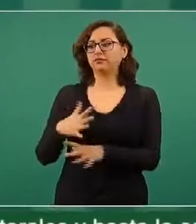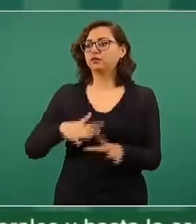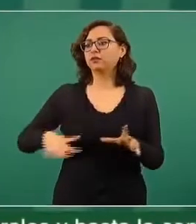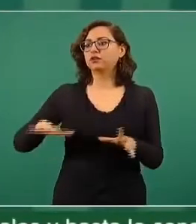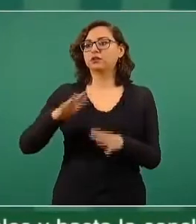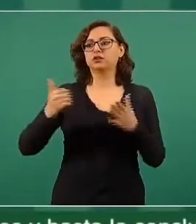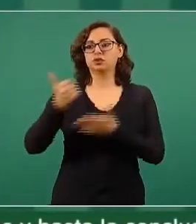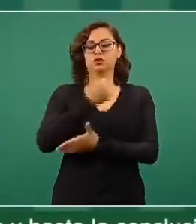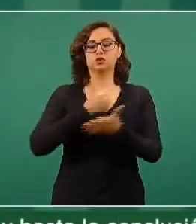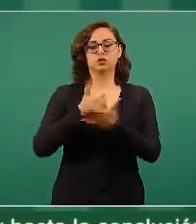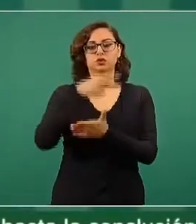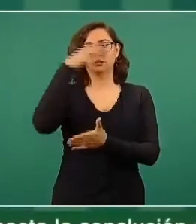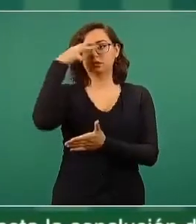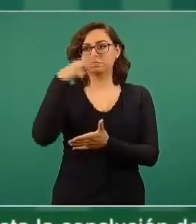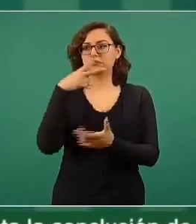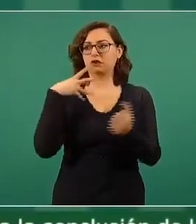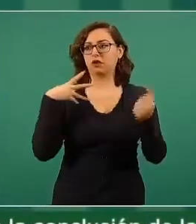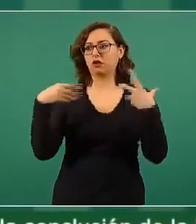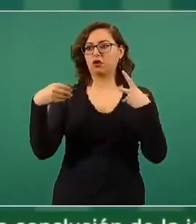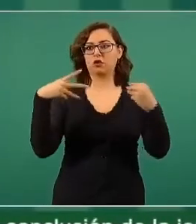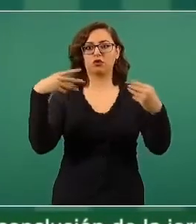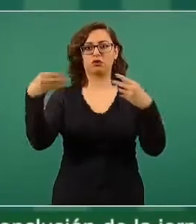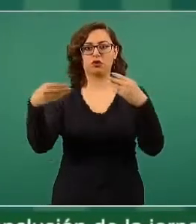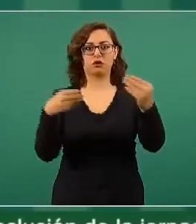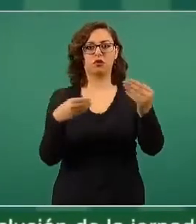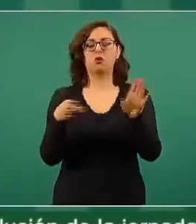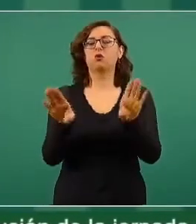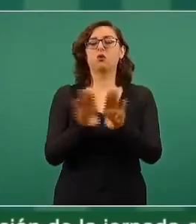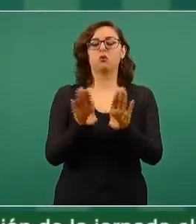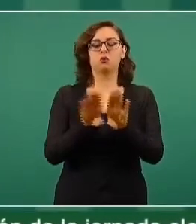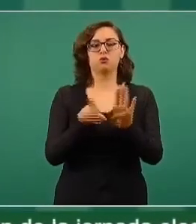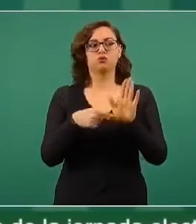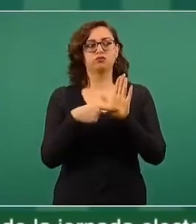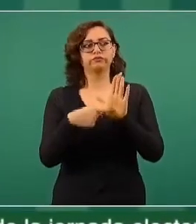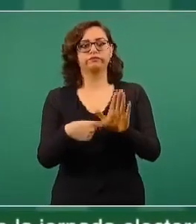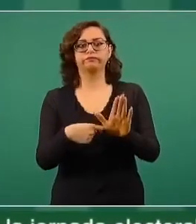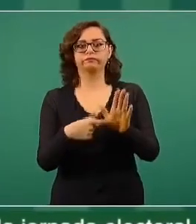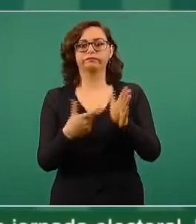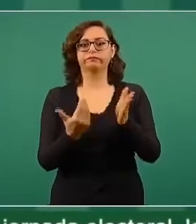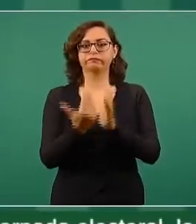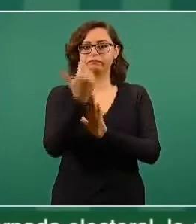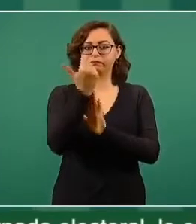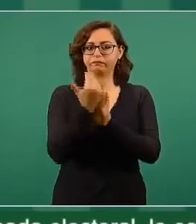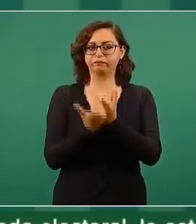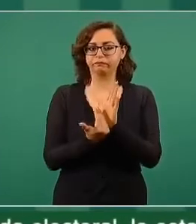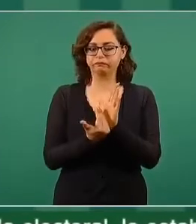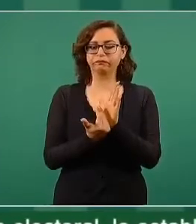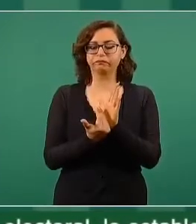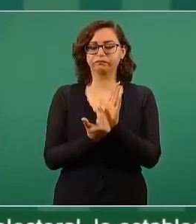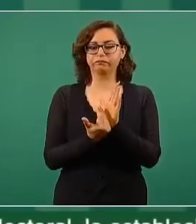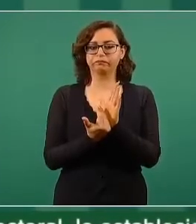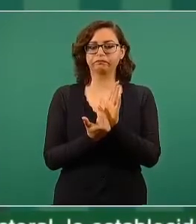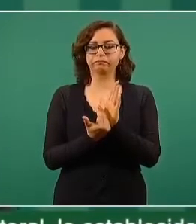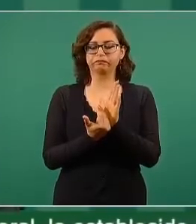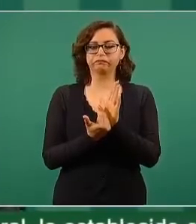Ciudad de México, donde hubo